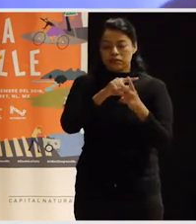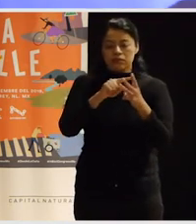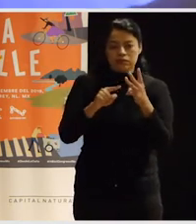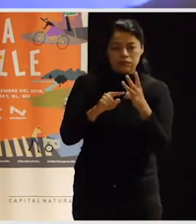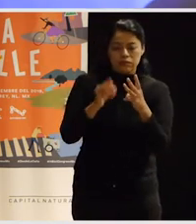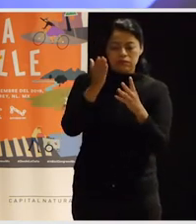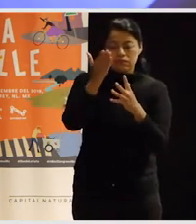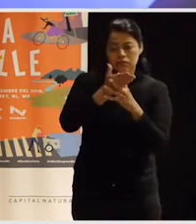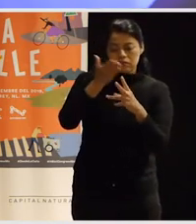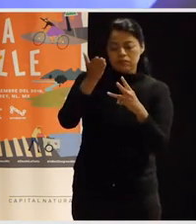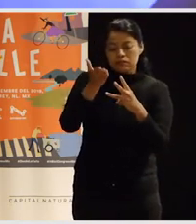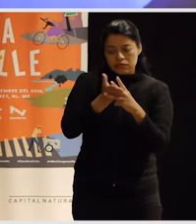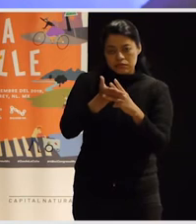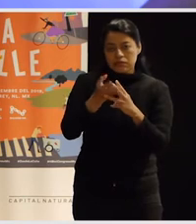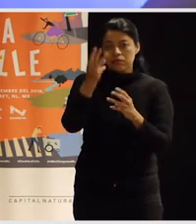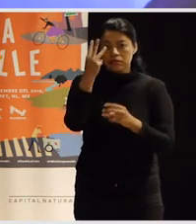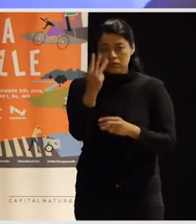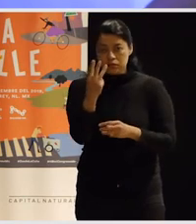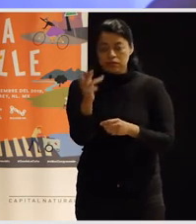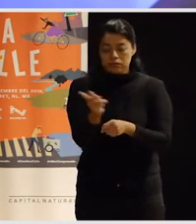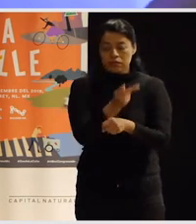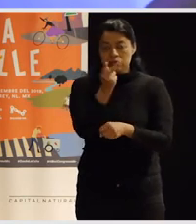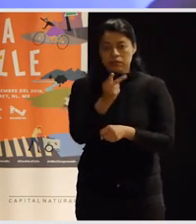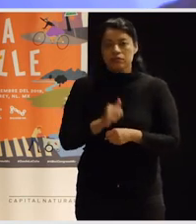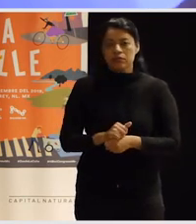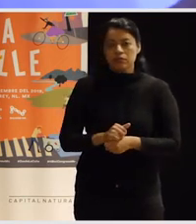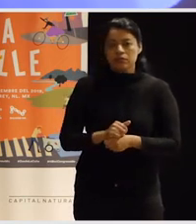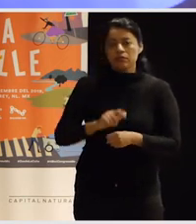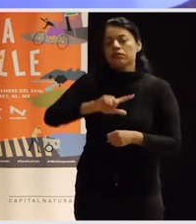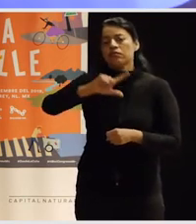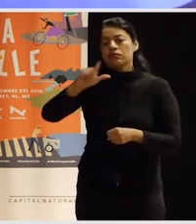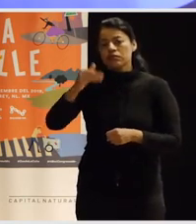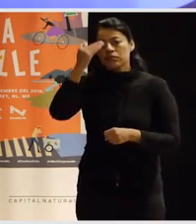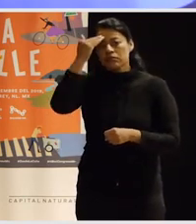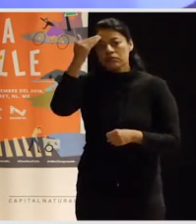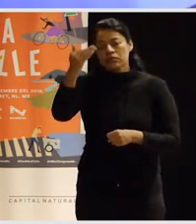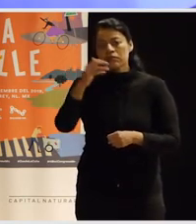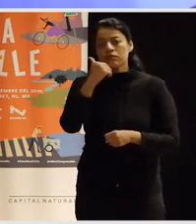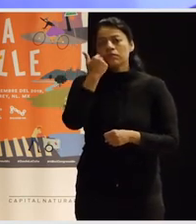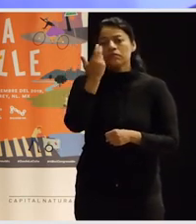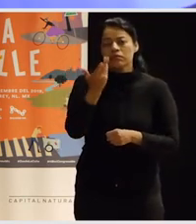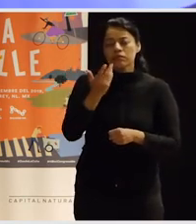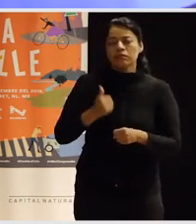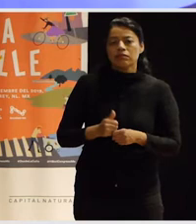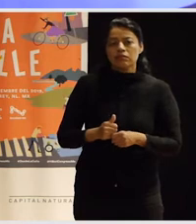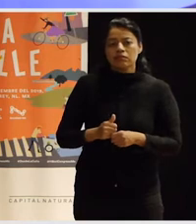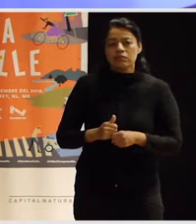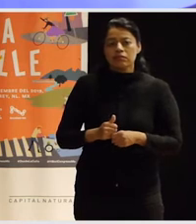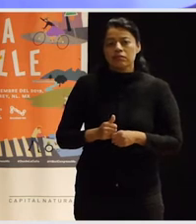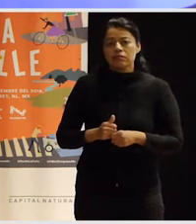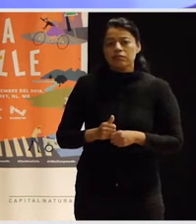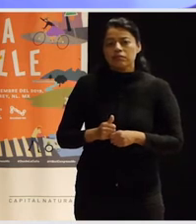les voy a hacer tres preguntas y el resto del tiempo pues queremos abrirlo para